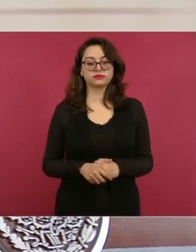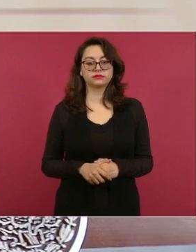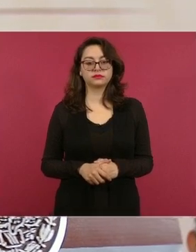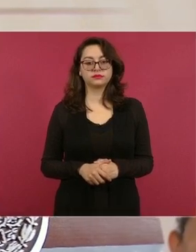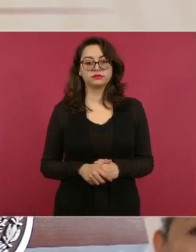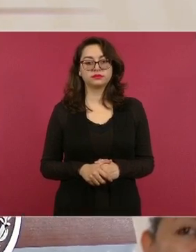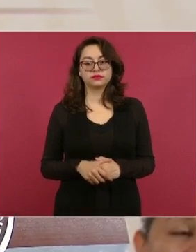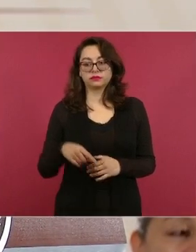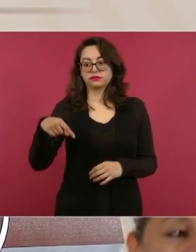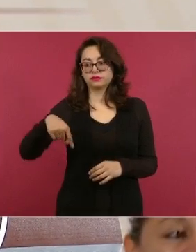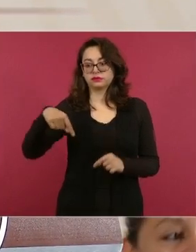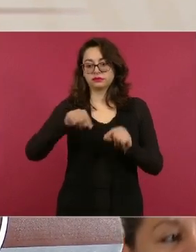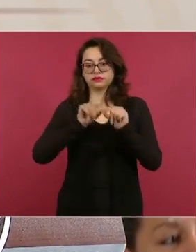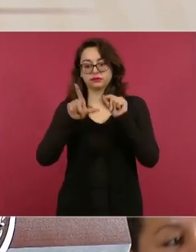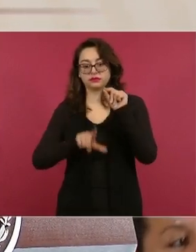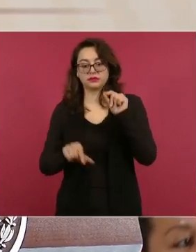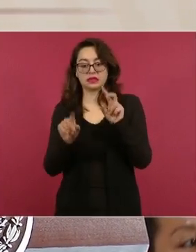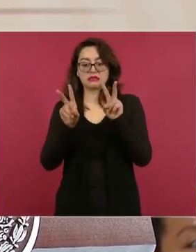adicciones,